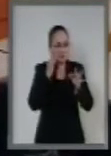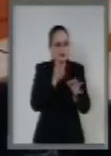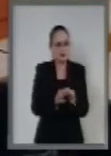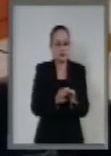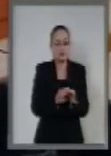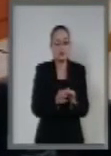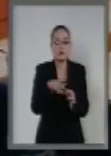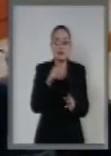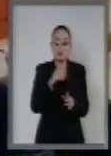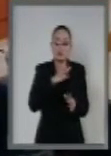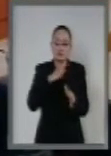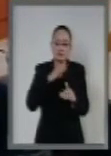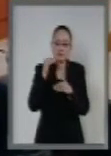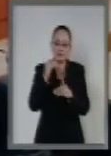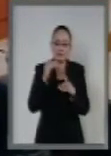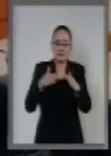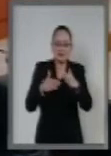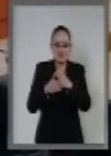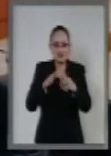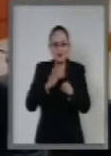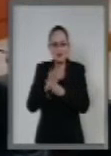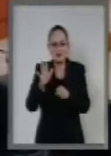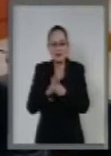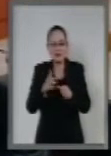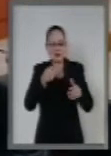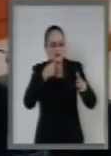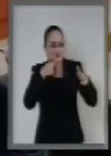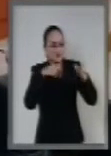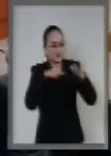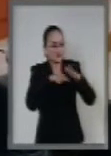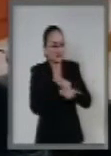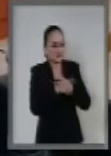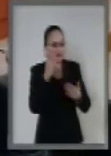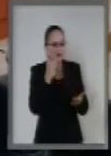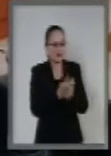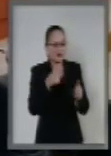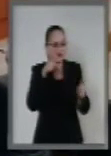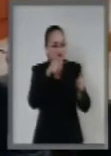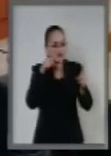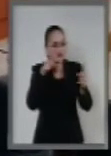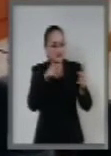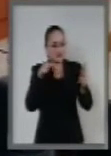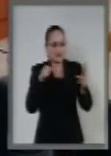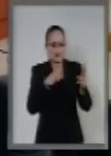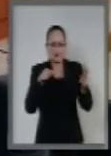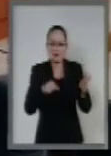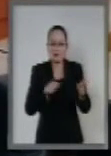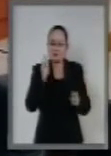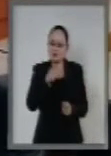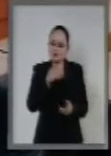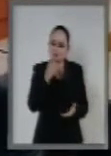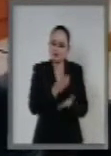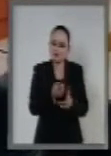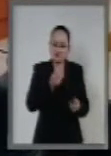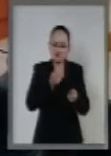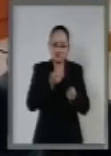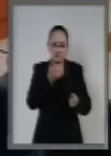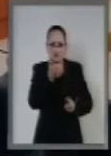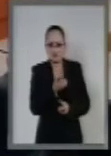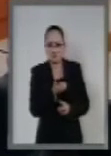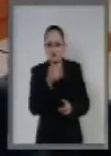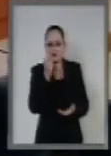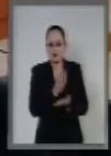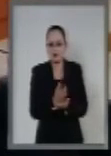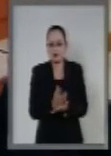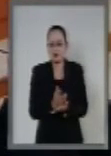tiene la limitación de que las denuncias solo se refieran al manejo financiero, es decir,